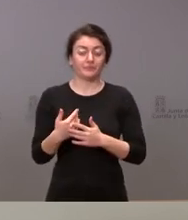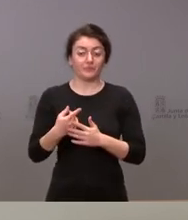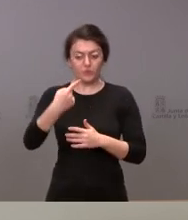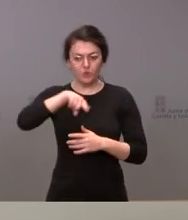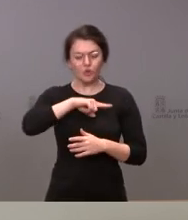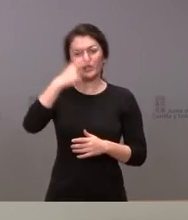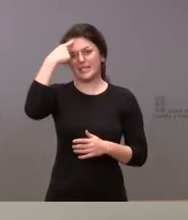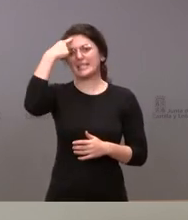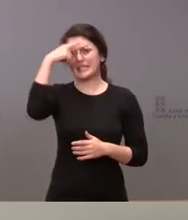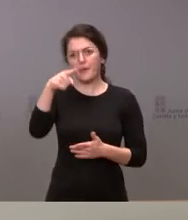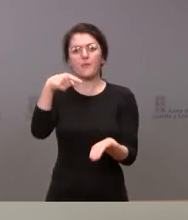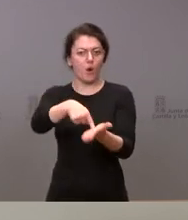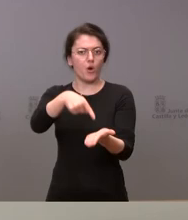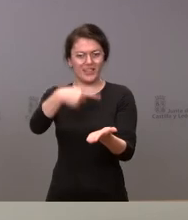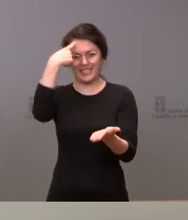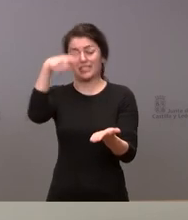reivindicación